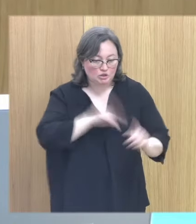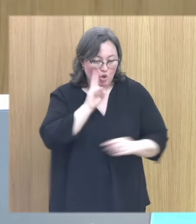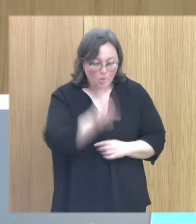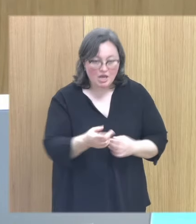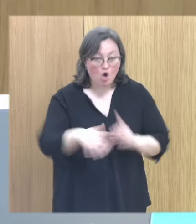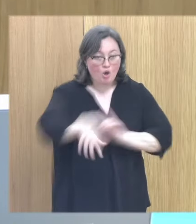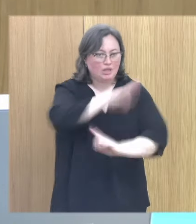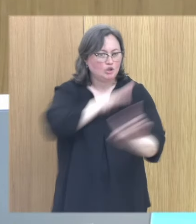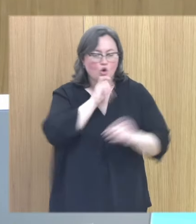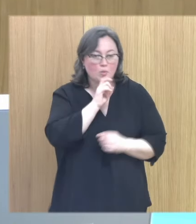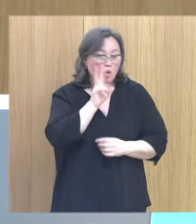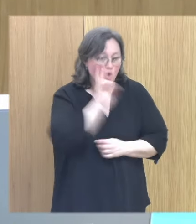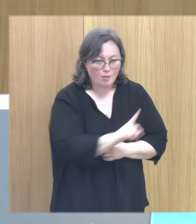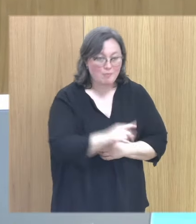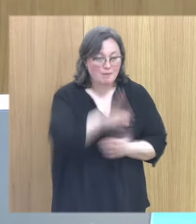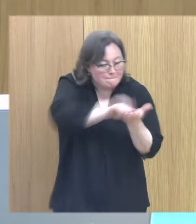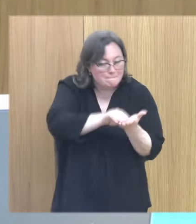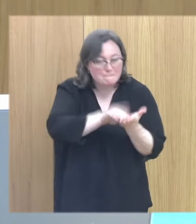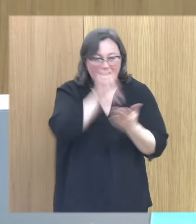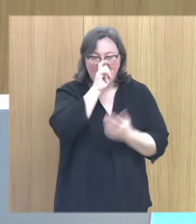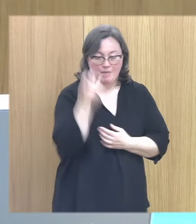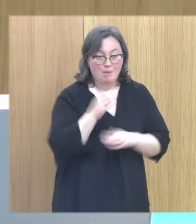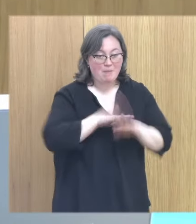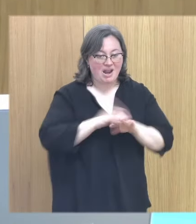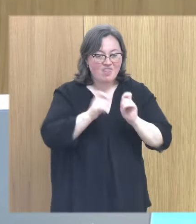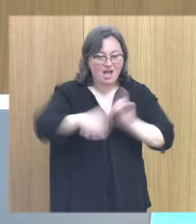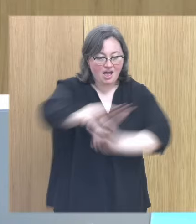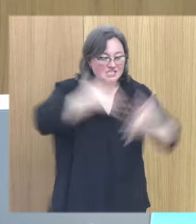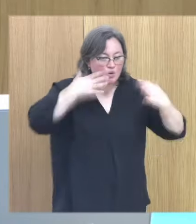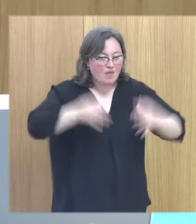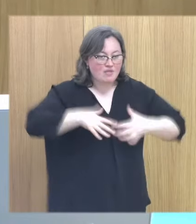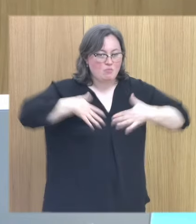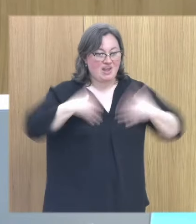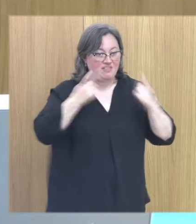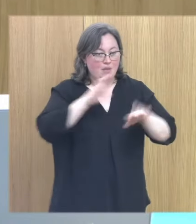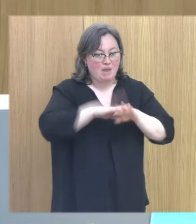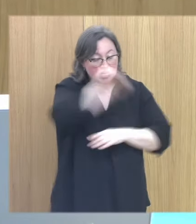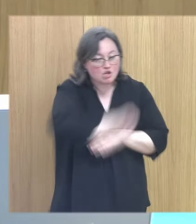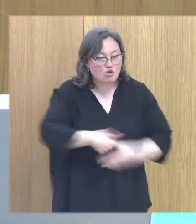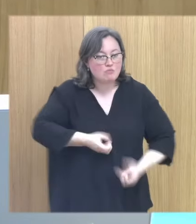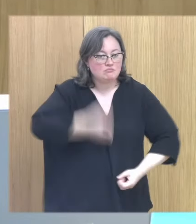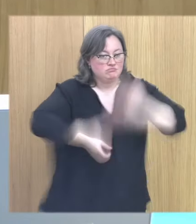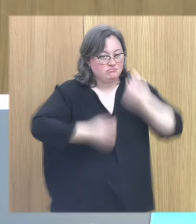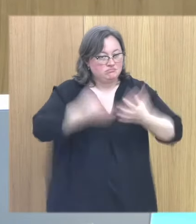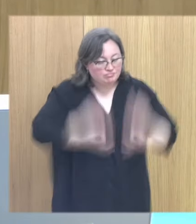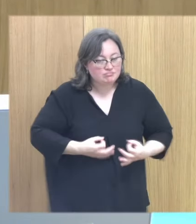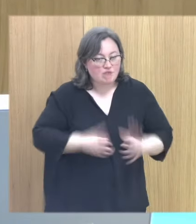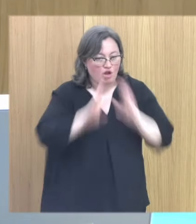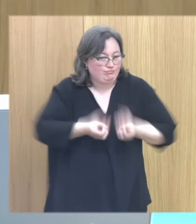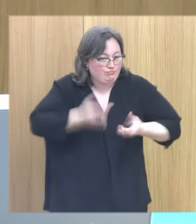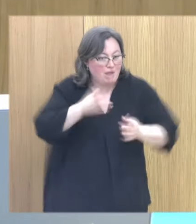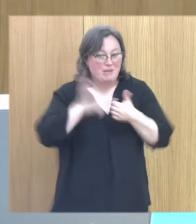elementos de entorno que hay que tener en cuenta para posibilitar la seguridad emocional necesaria para que un niño pueda declarar y pueda